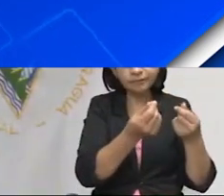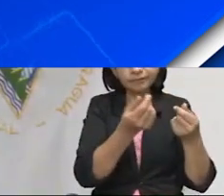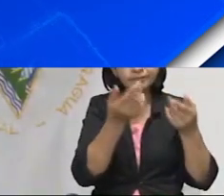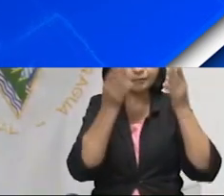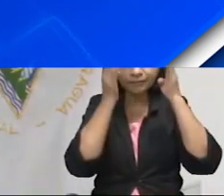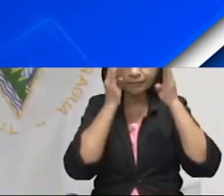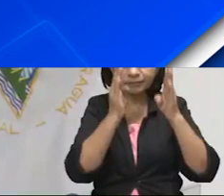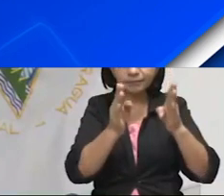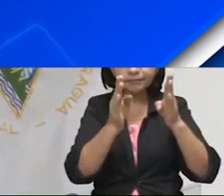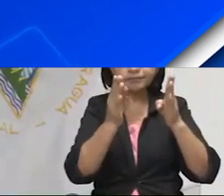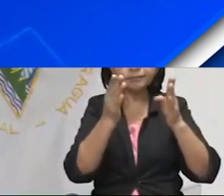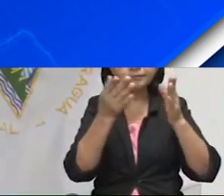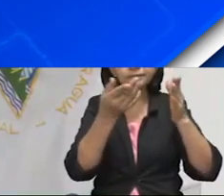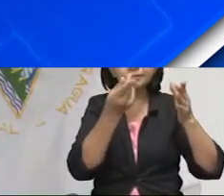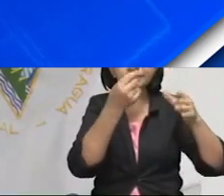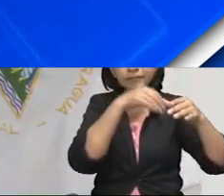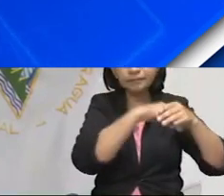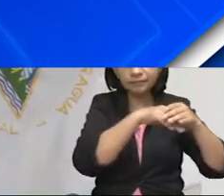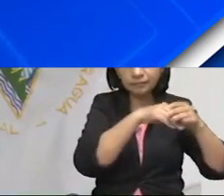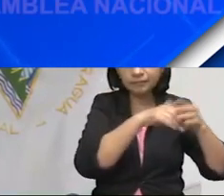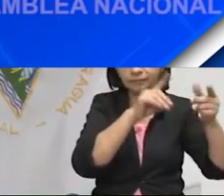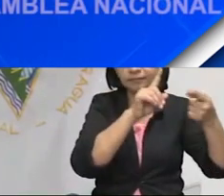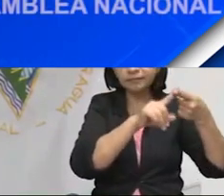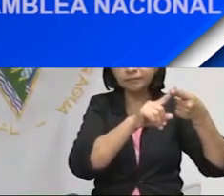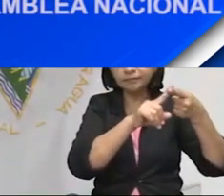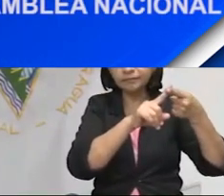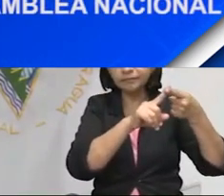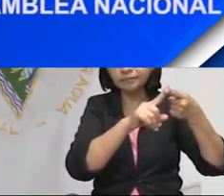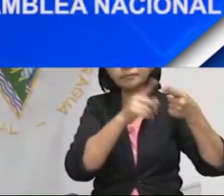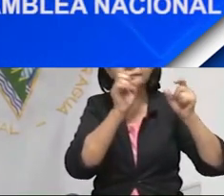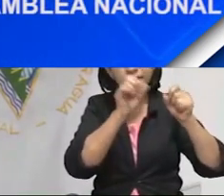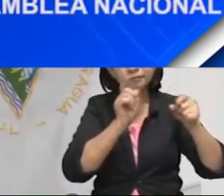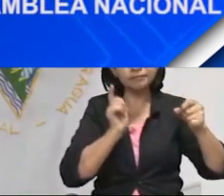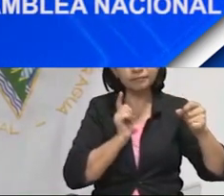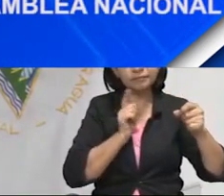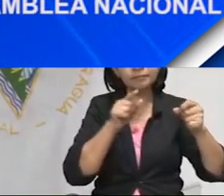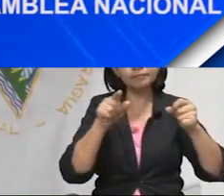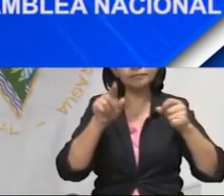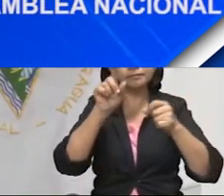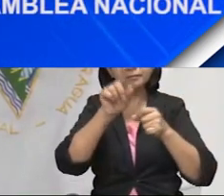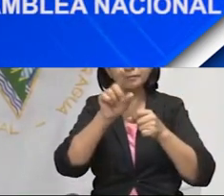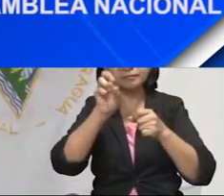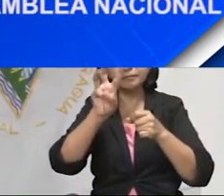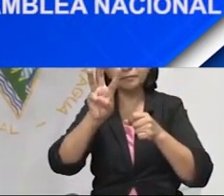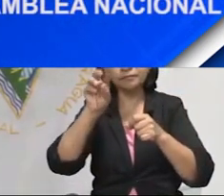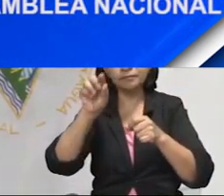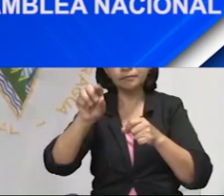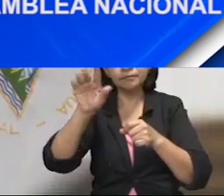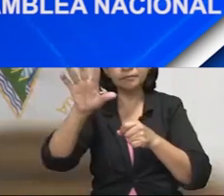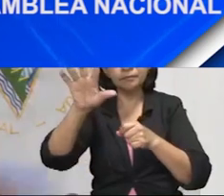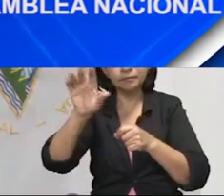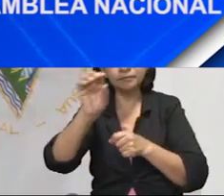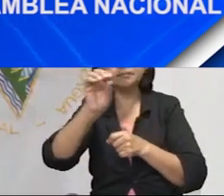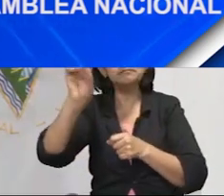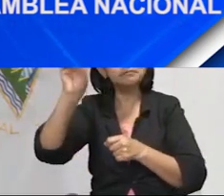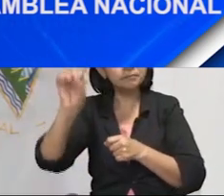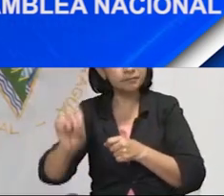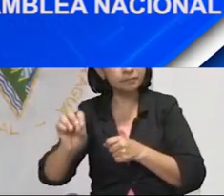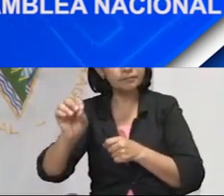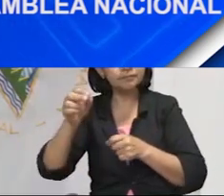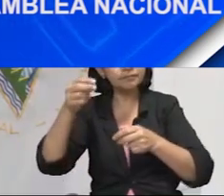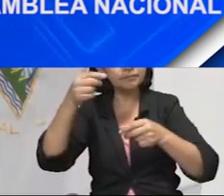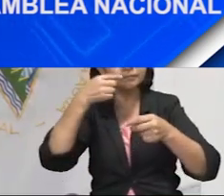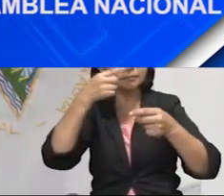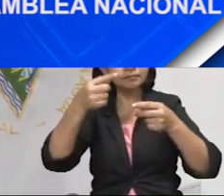cobertura de los pasivos financieros disponibles, cerró en 13.50%. Este